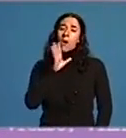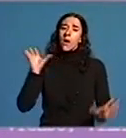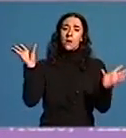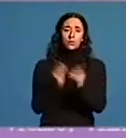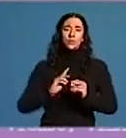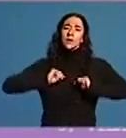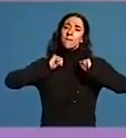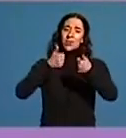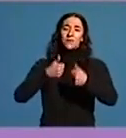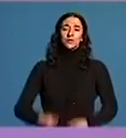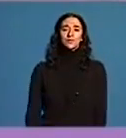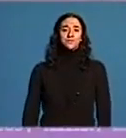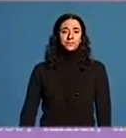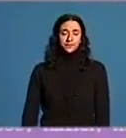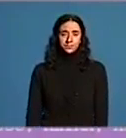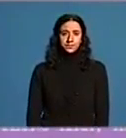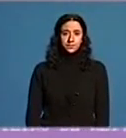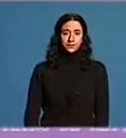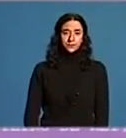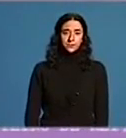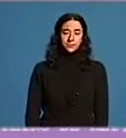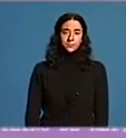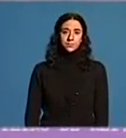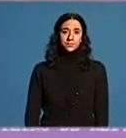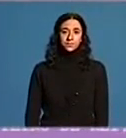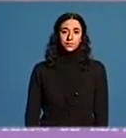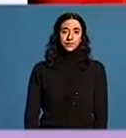e doutros asuntos que vemos de seguido no sumario.